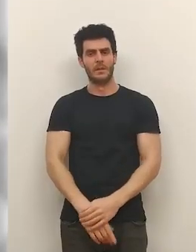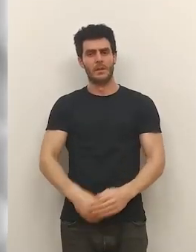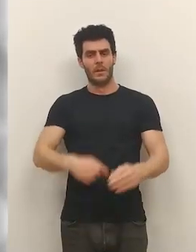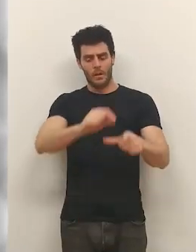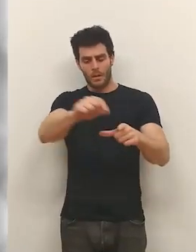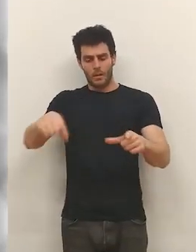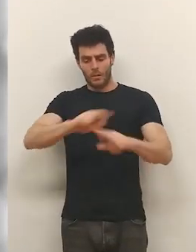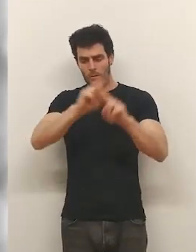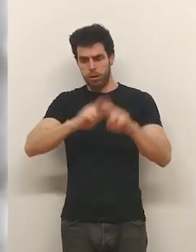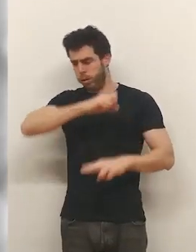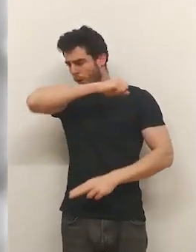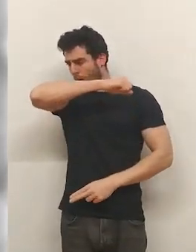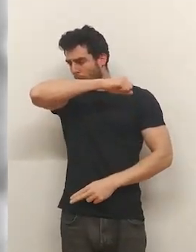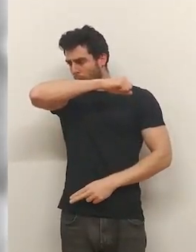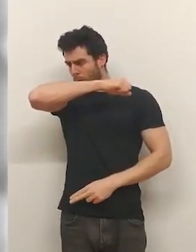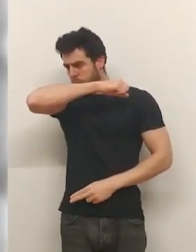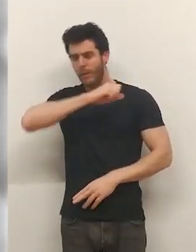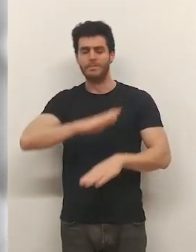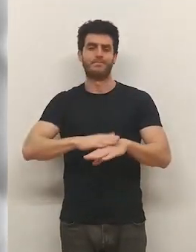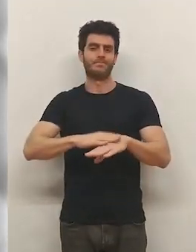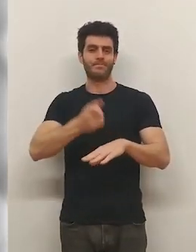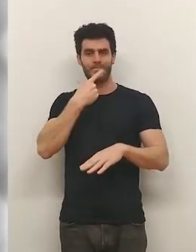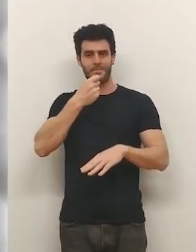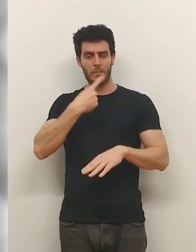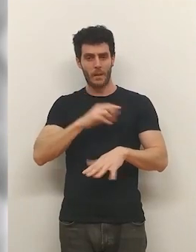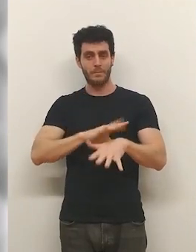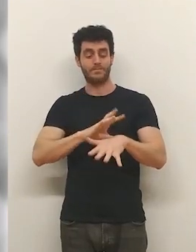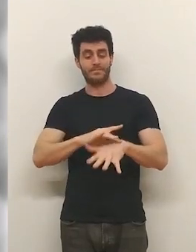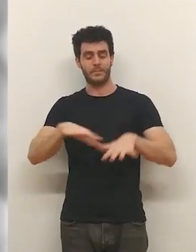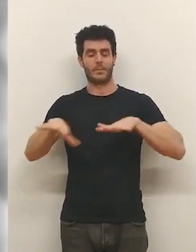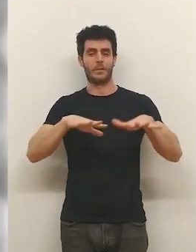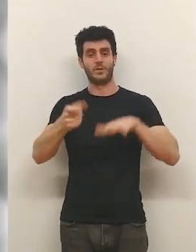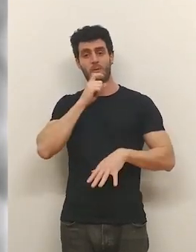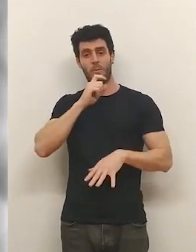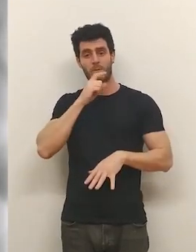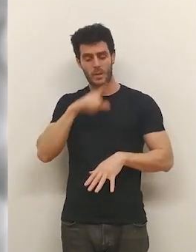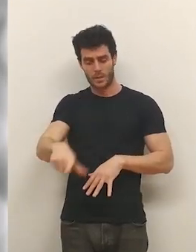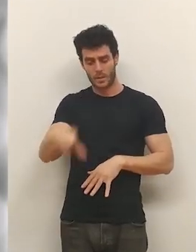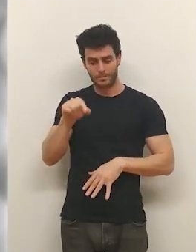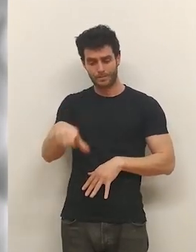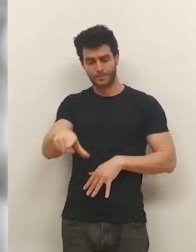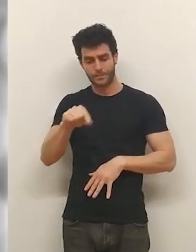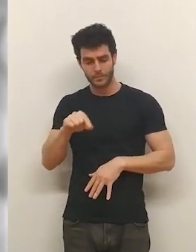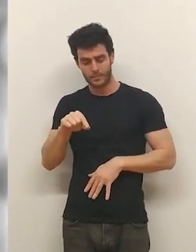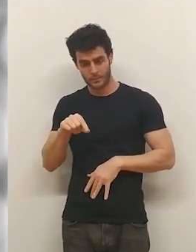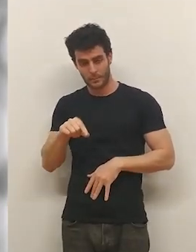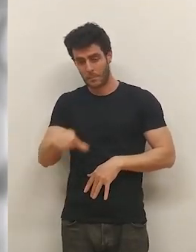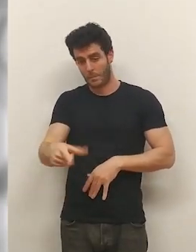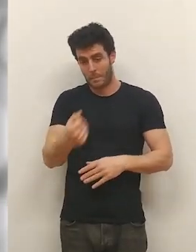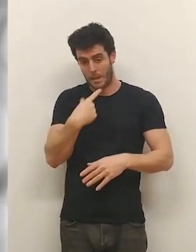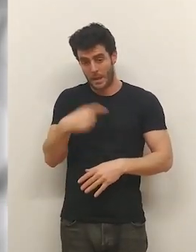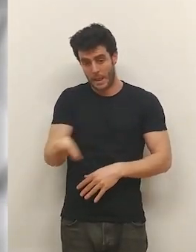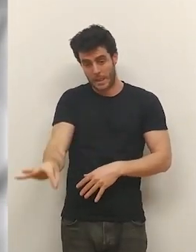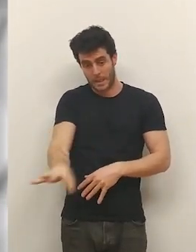para pastillas... ...para que nuestra paciente... ...que le costaba hacer este movimiento de pinza... ...pueda extraer la pastilla